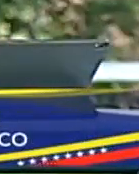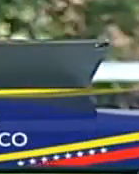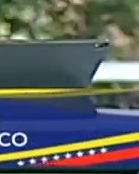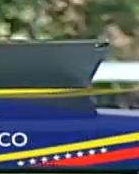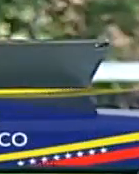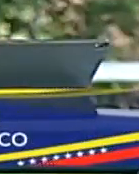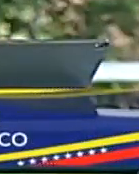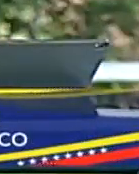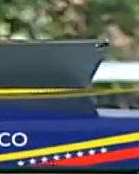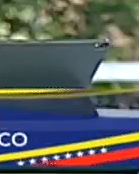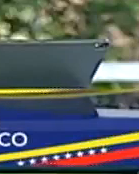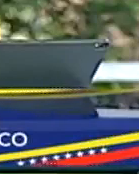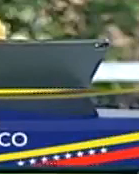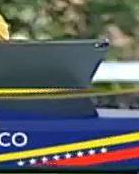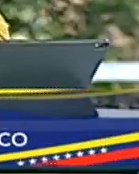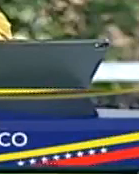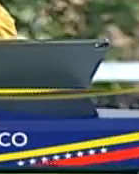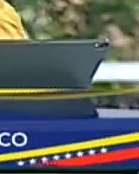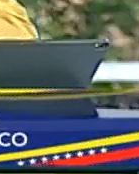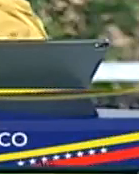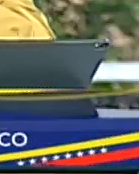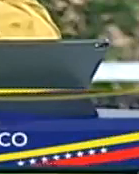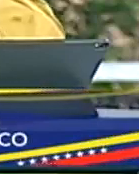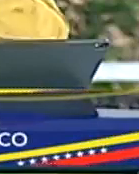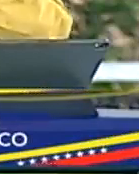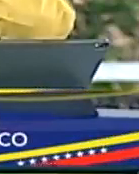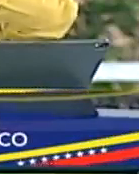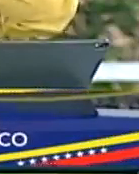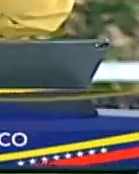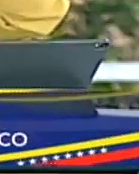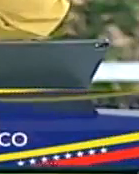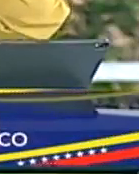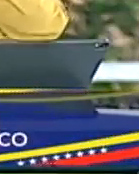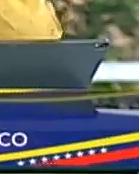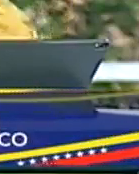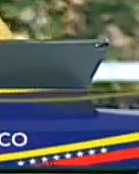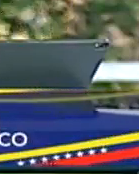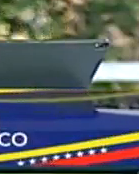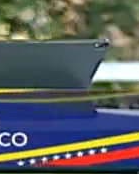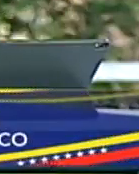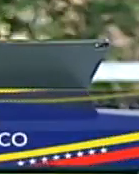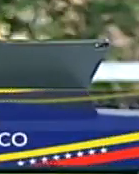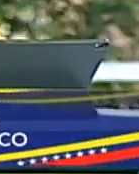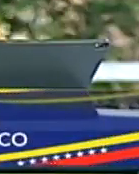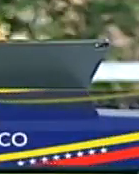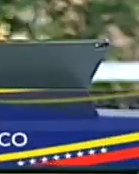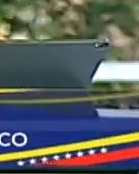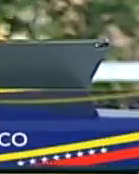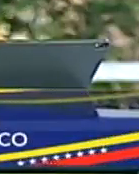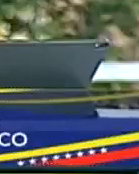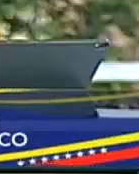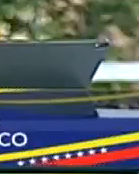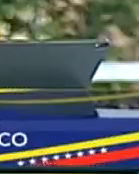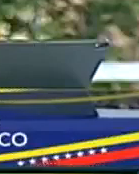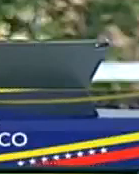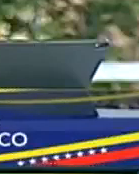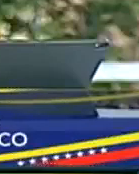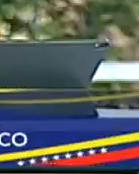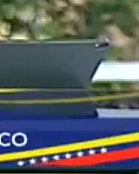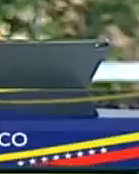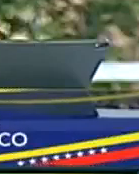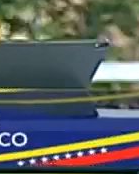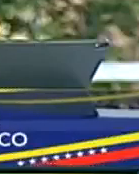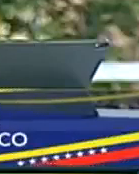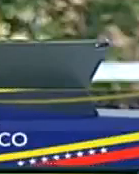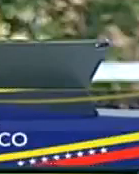para ir a un proceso de reversión paulatina, de este cambio climático, pero Venezuela tiene